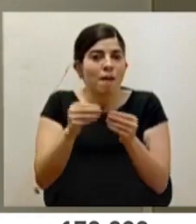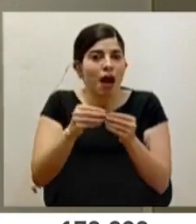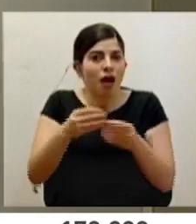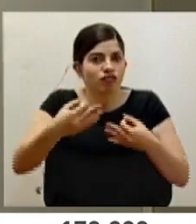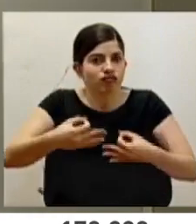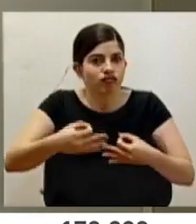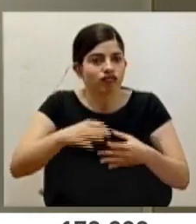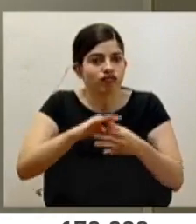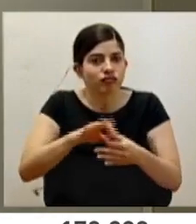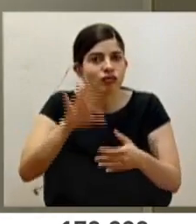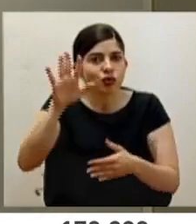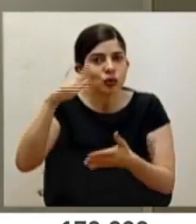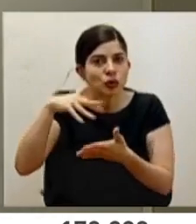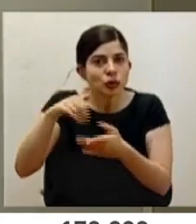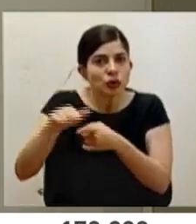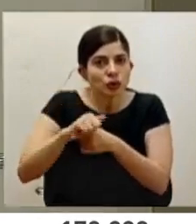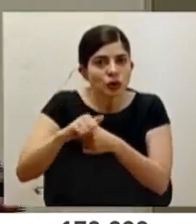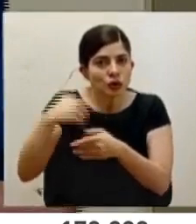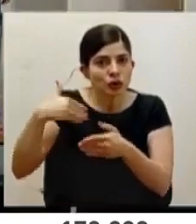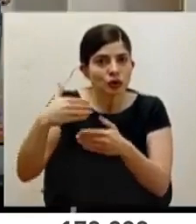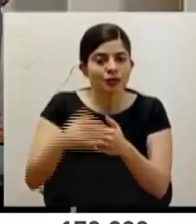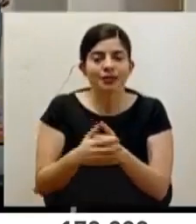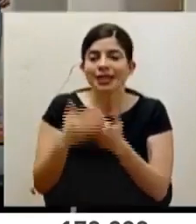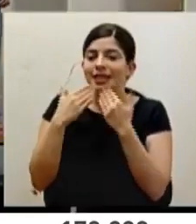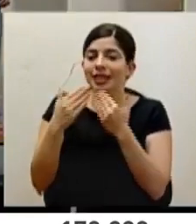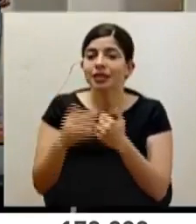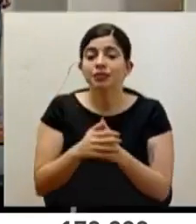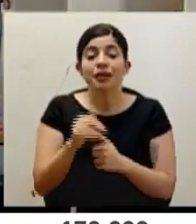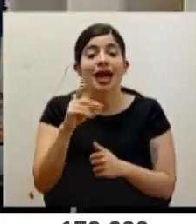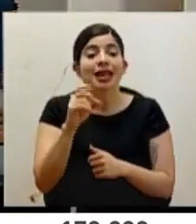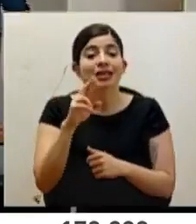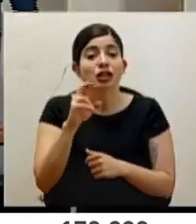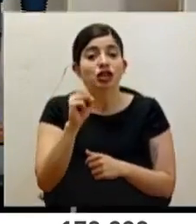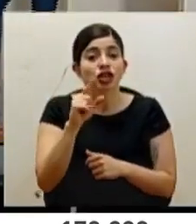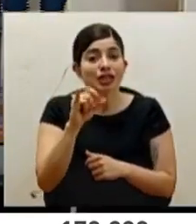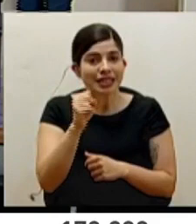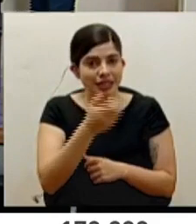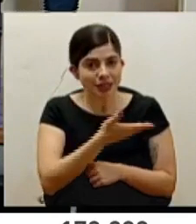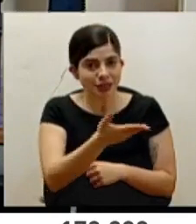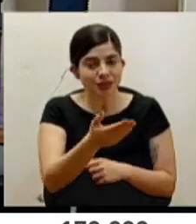respecto a los ensayos que se han ido siguiendo. Gracias. El señor Alexander Solís.